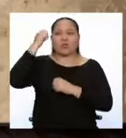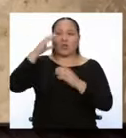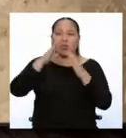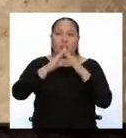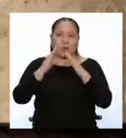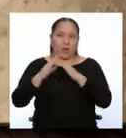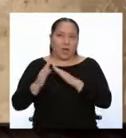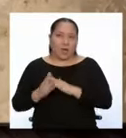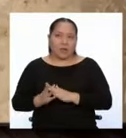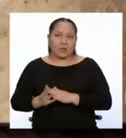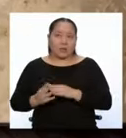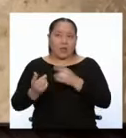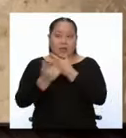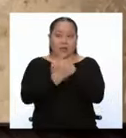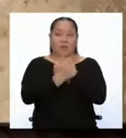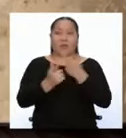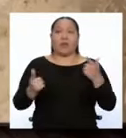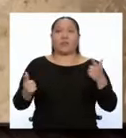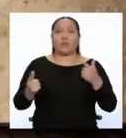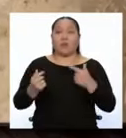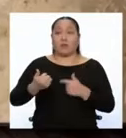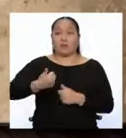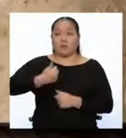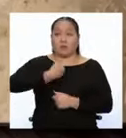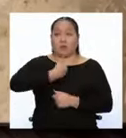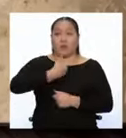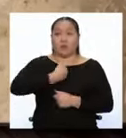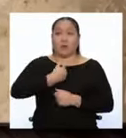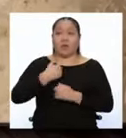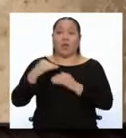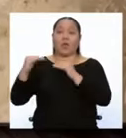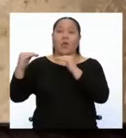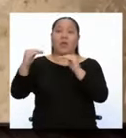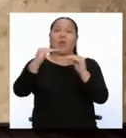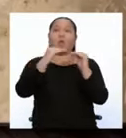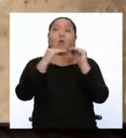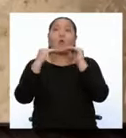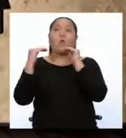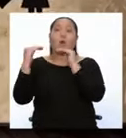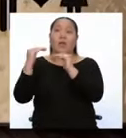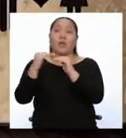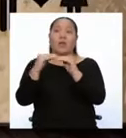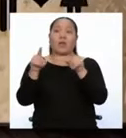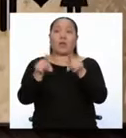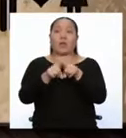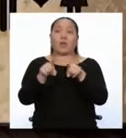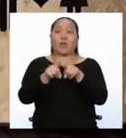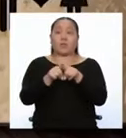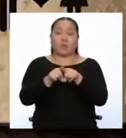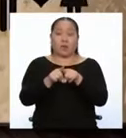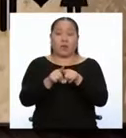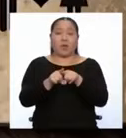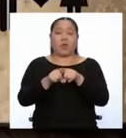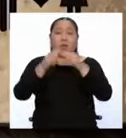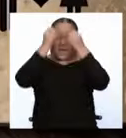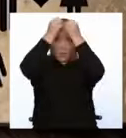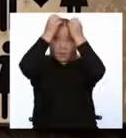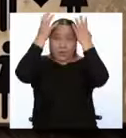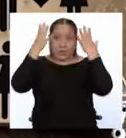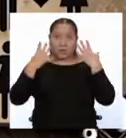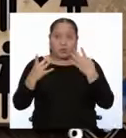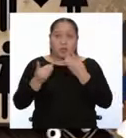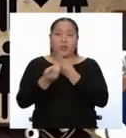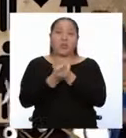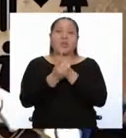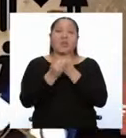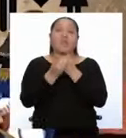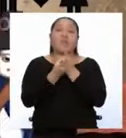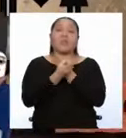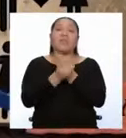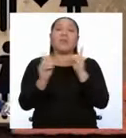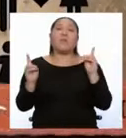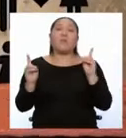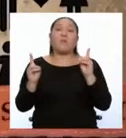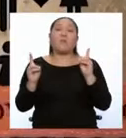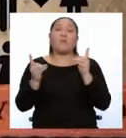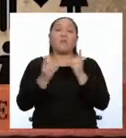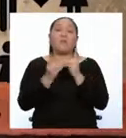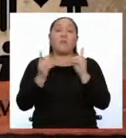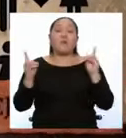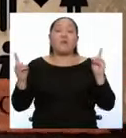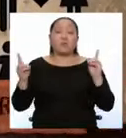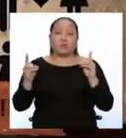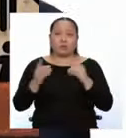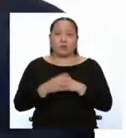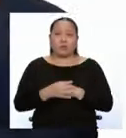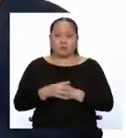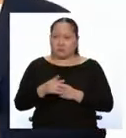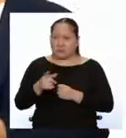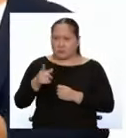individual y a la igualdad ante la ley. Así como la reglamentación del matrimonio civil y el divorcio. Profe, ¿qué opinan sobre estas